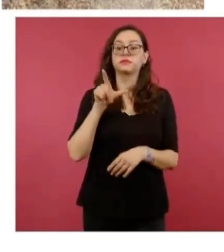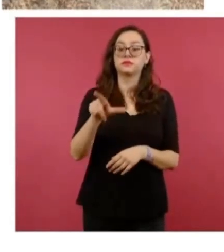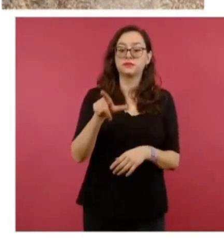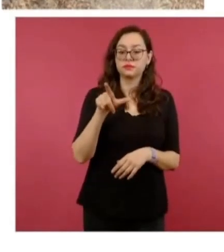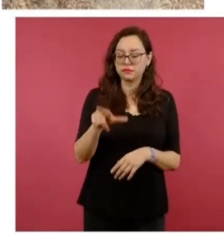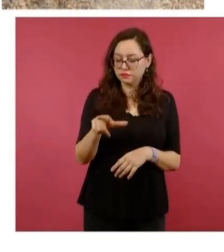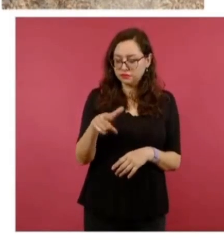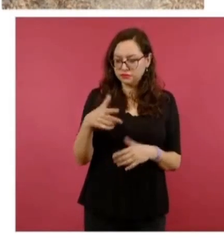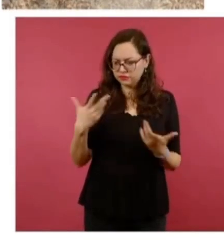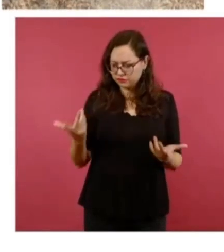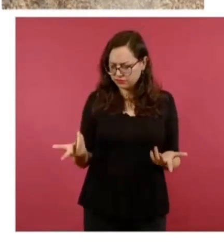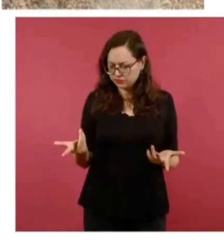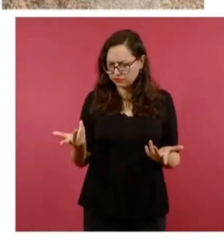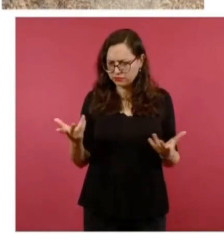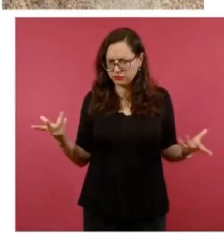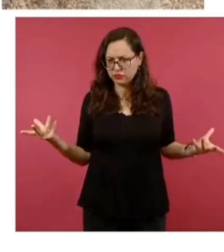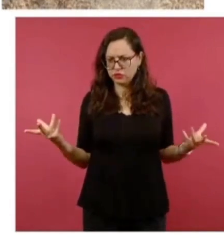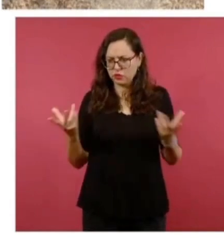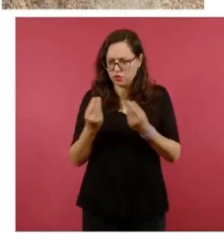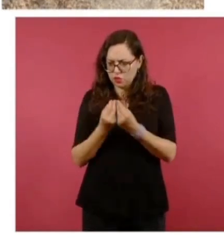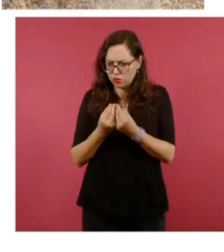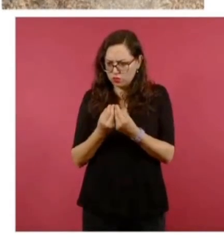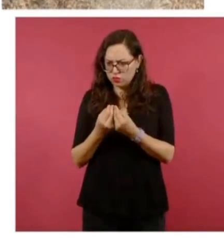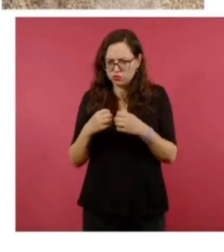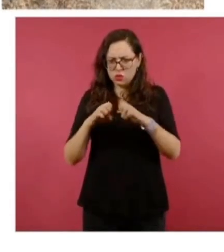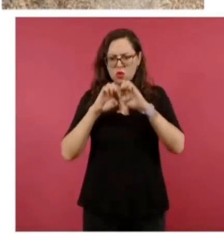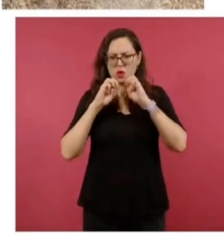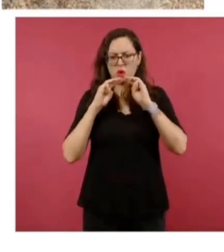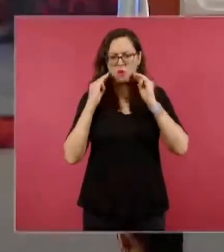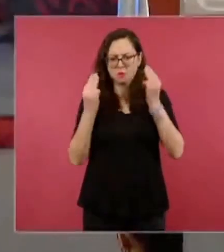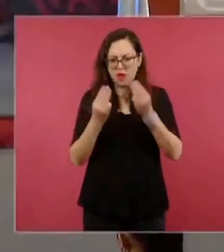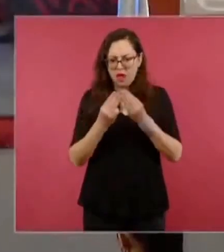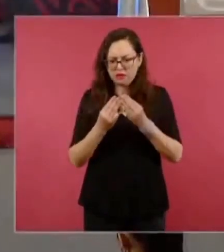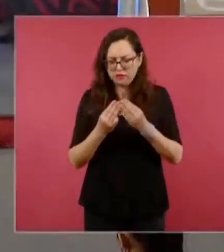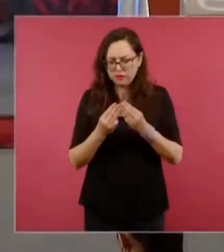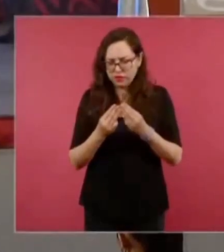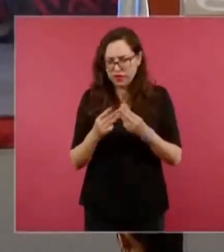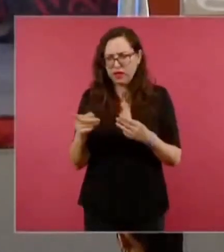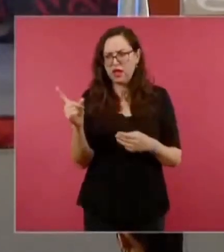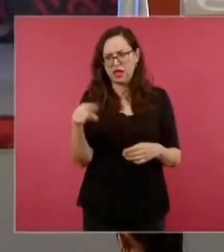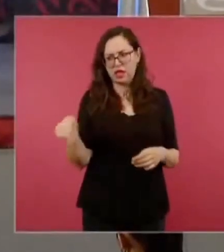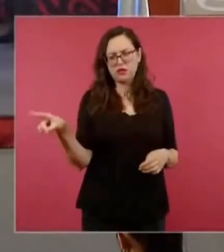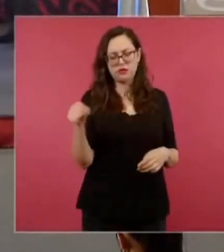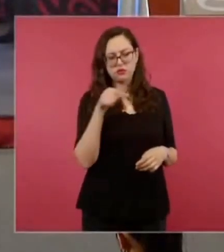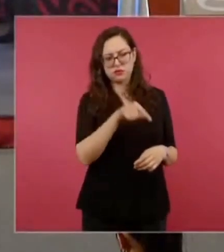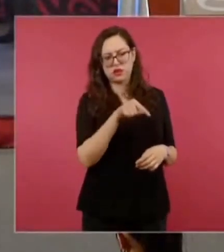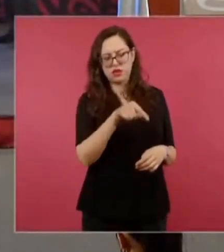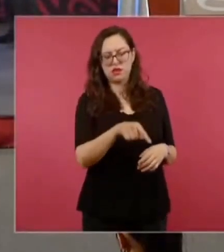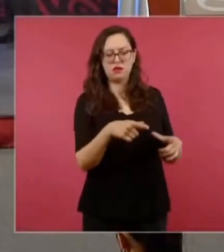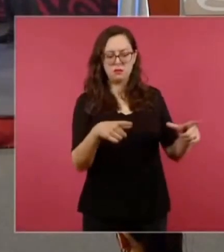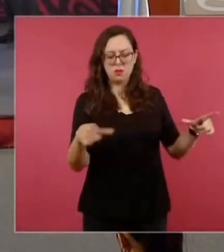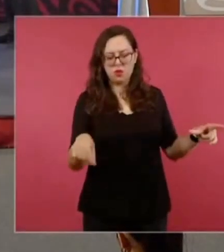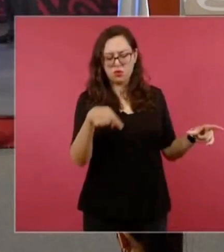participación precisamente en el homicidio de las personas localizadas en el pozo. Adelante.